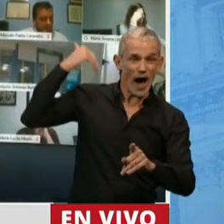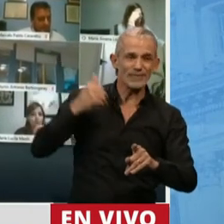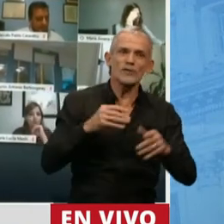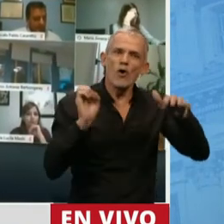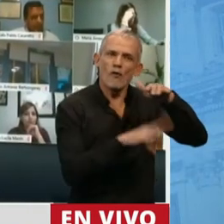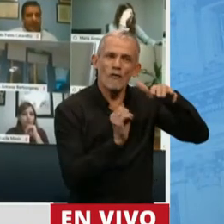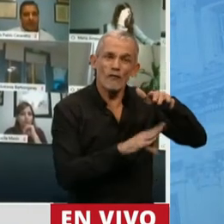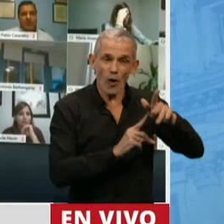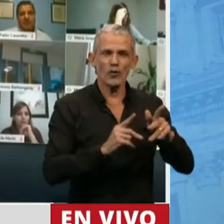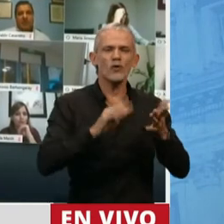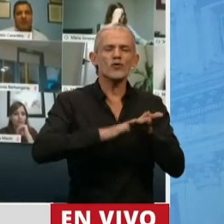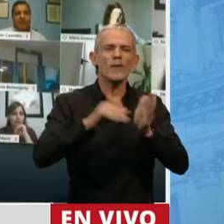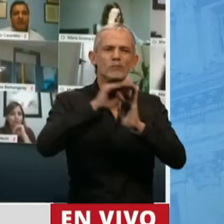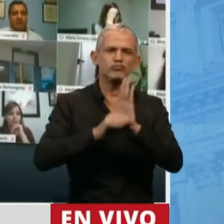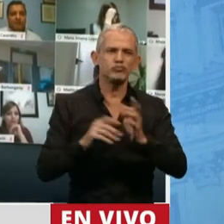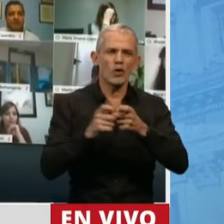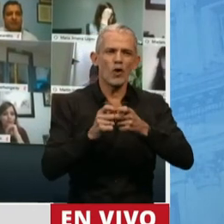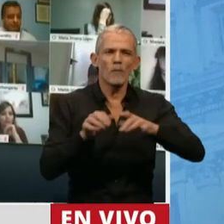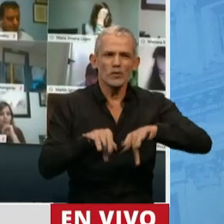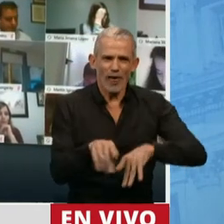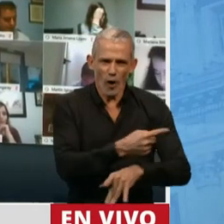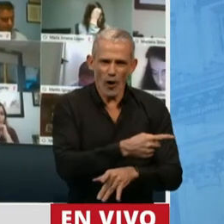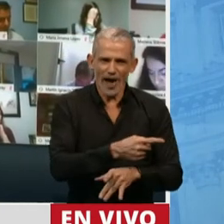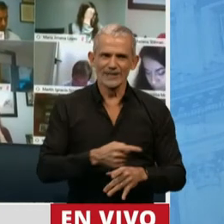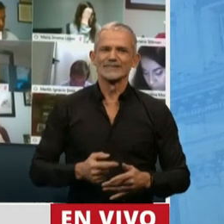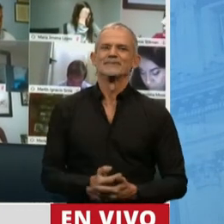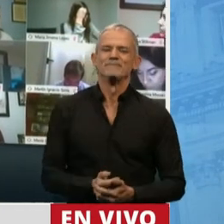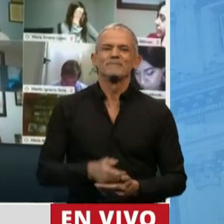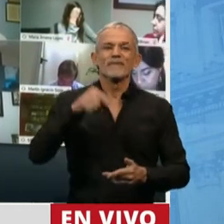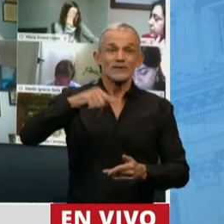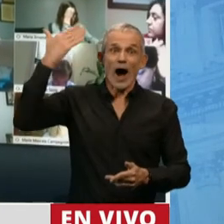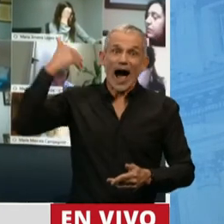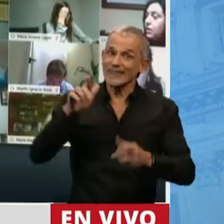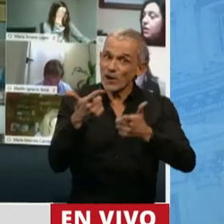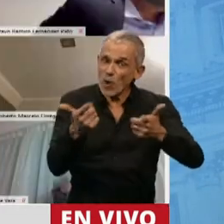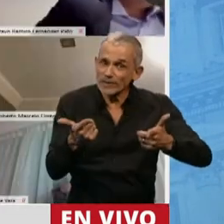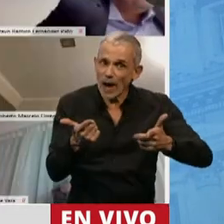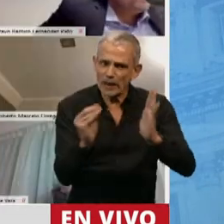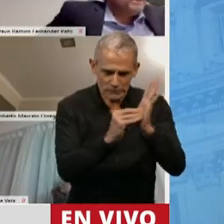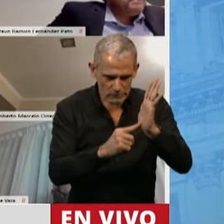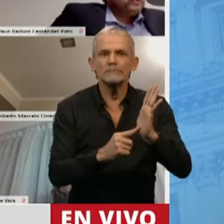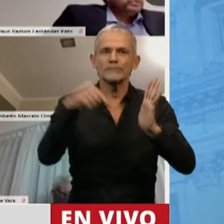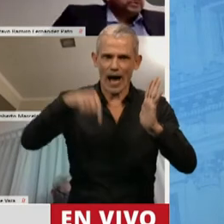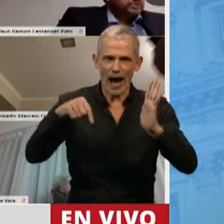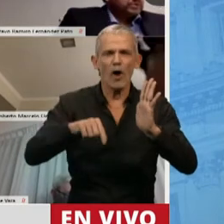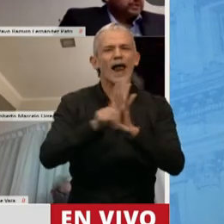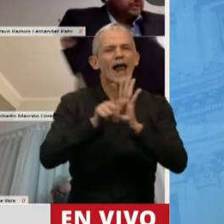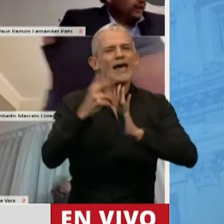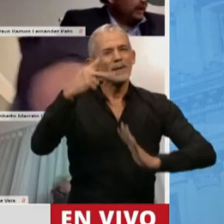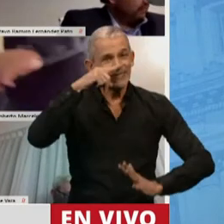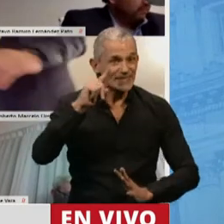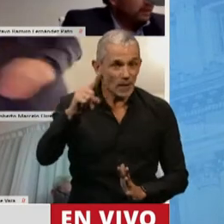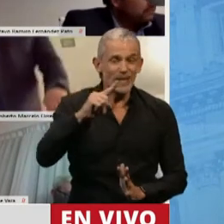en los años anteriores. Me parece que es muy importante eso y que no estaba en ningún lugar de la ley 27